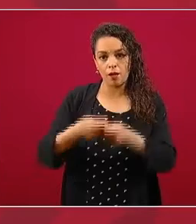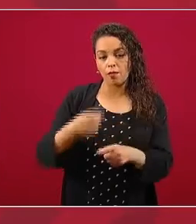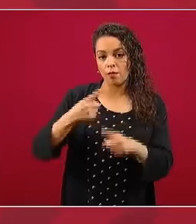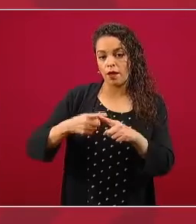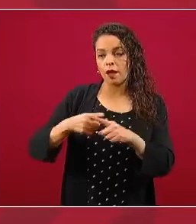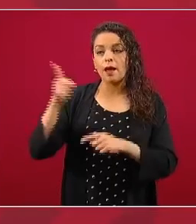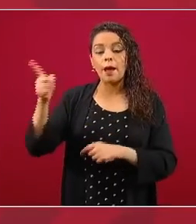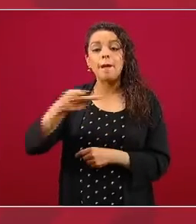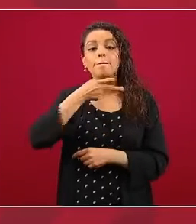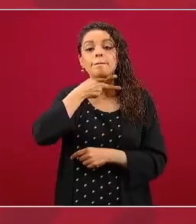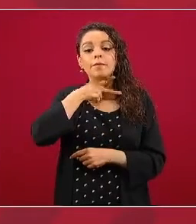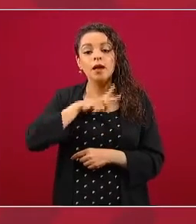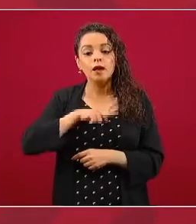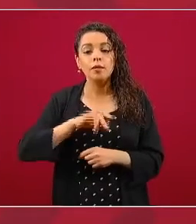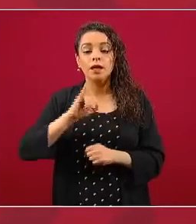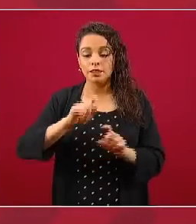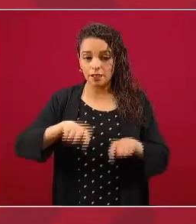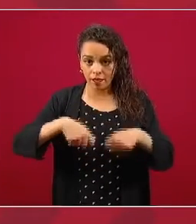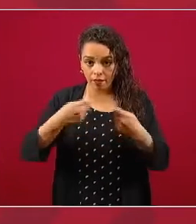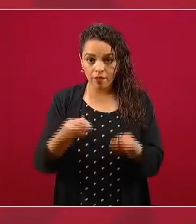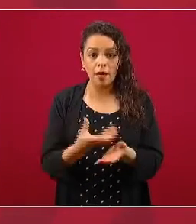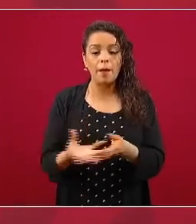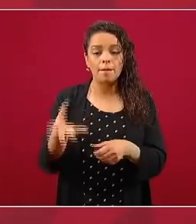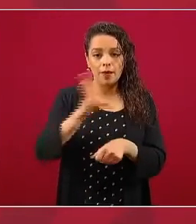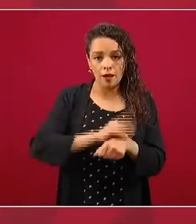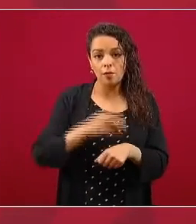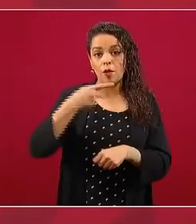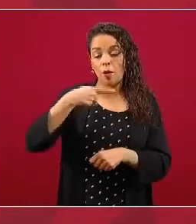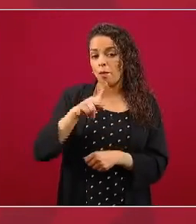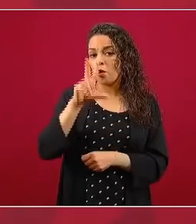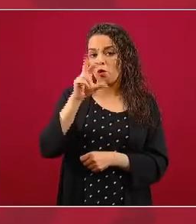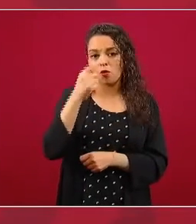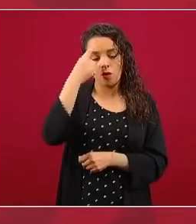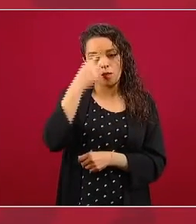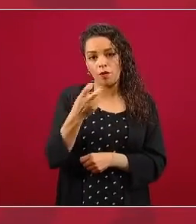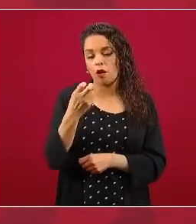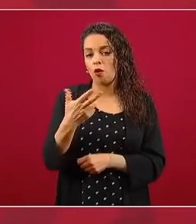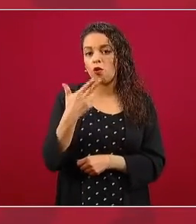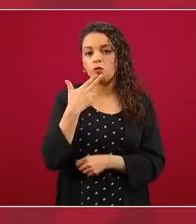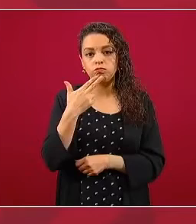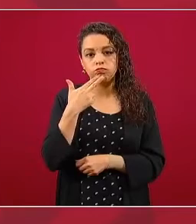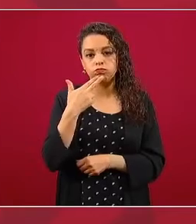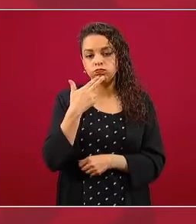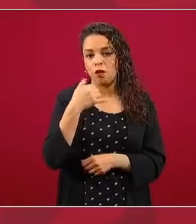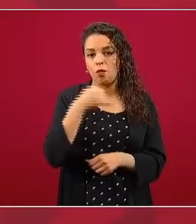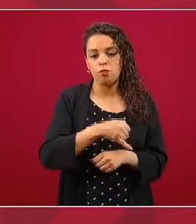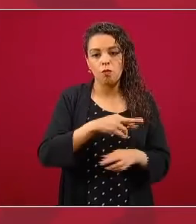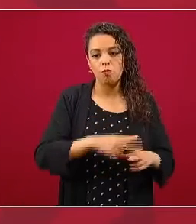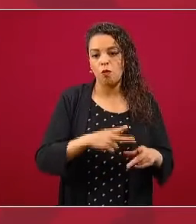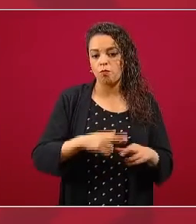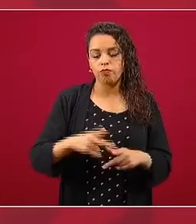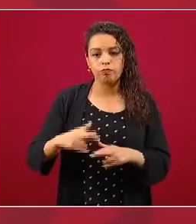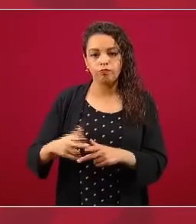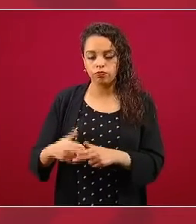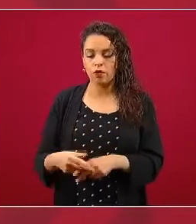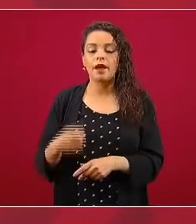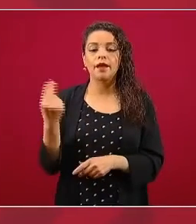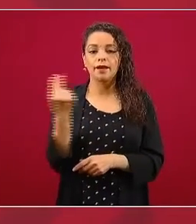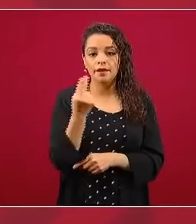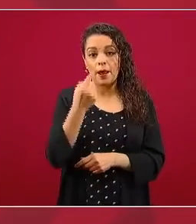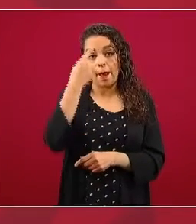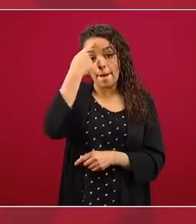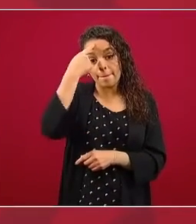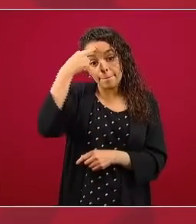Sí hubieron permisos, pero no para el uso de fracking, para hacer exploraciones